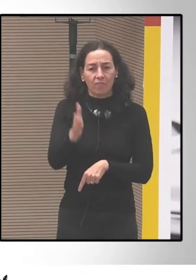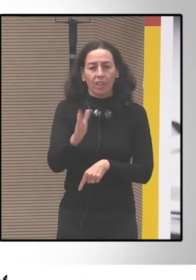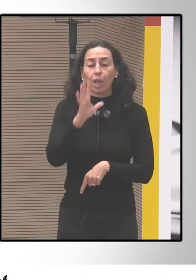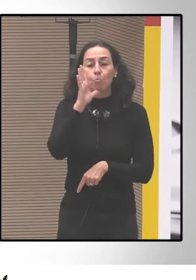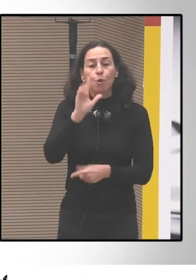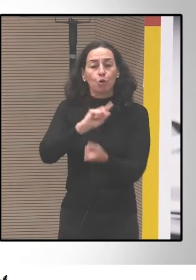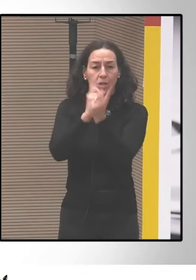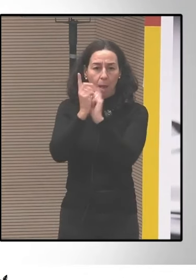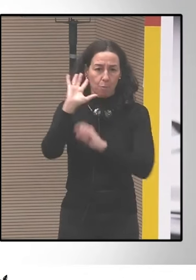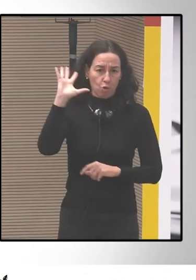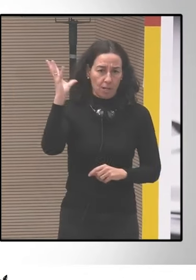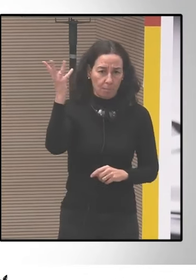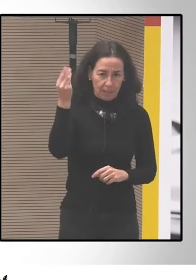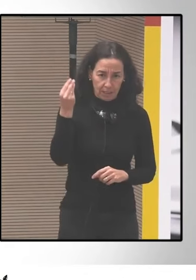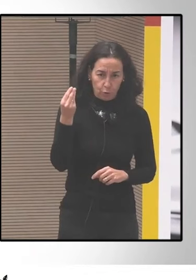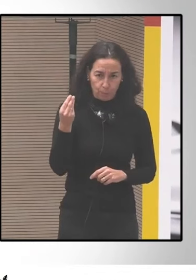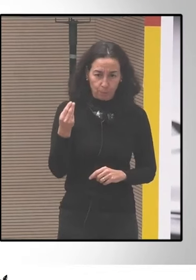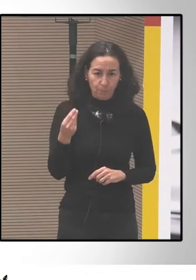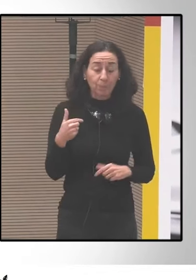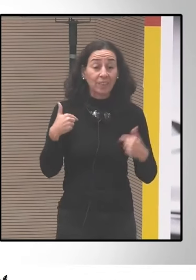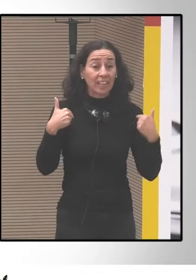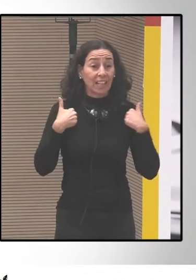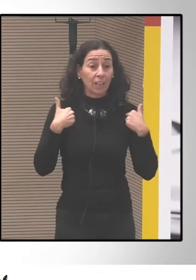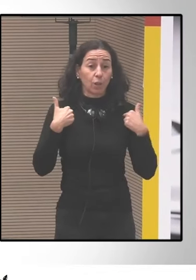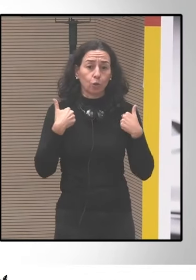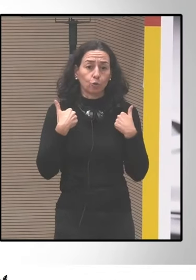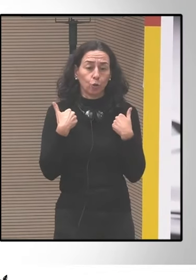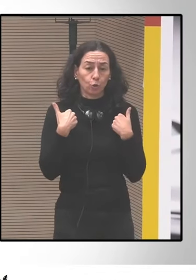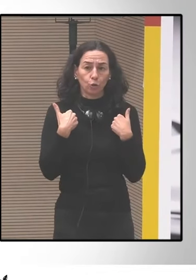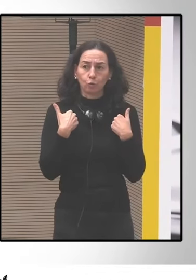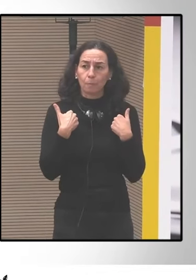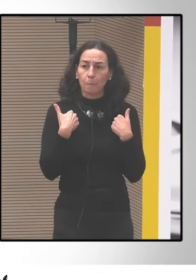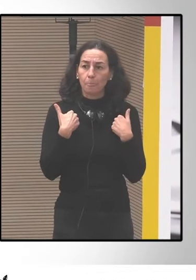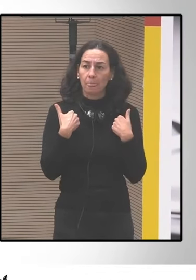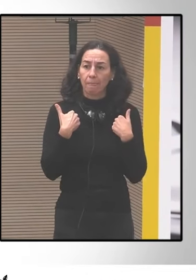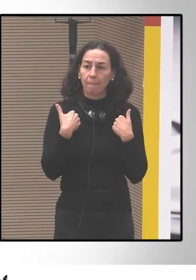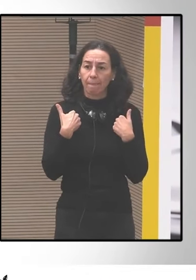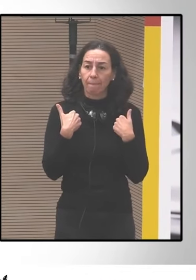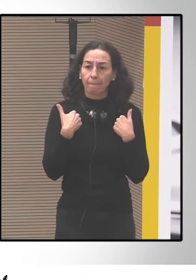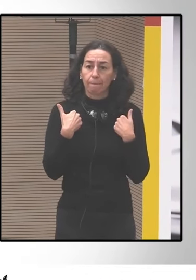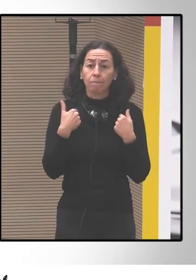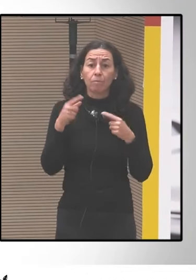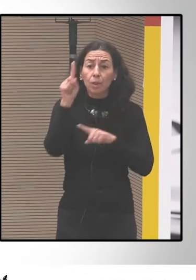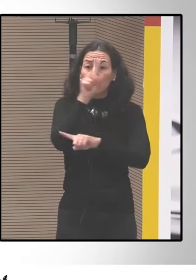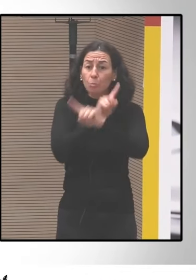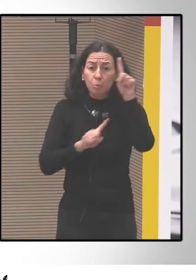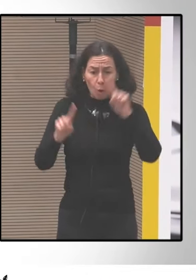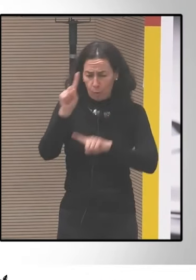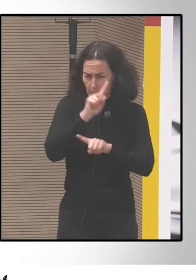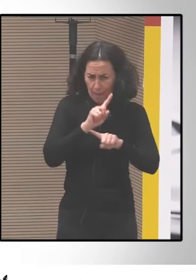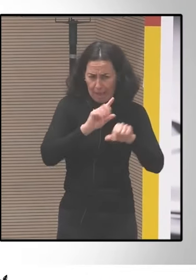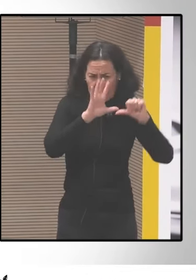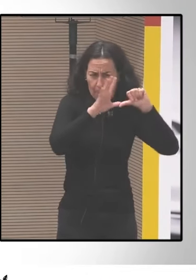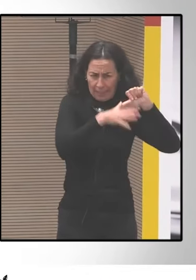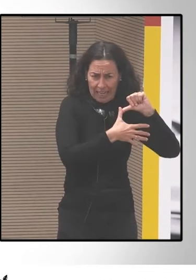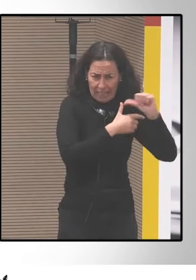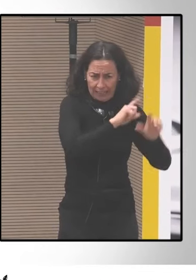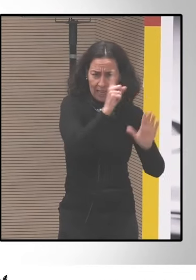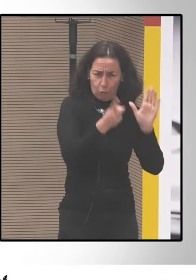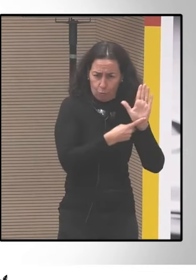nosotros contribuimos relativamente poco a la generación del problema toda América Latina y el Caribe